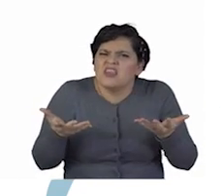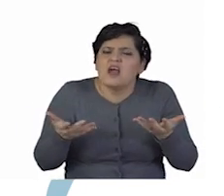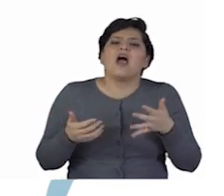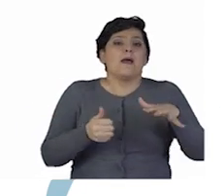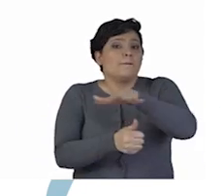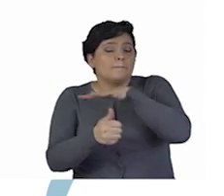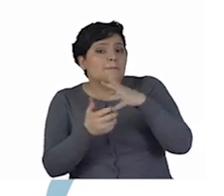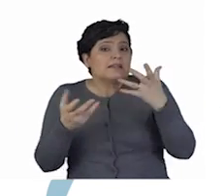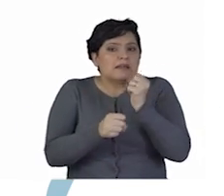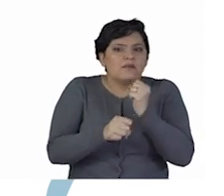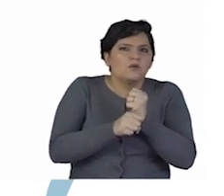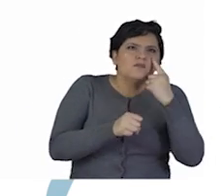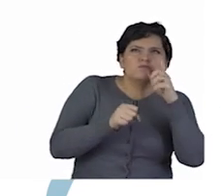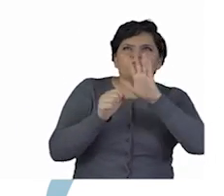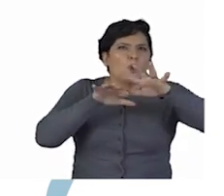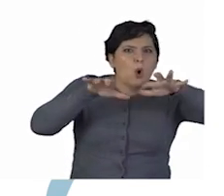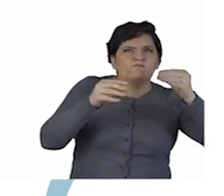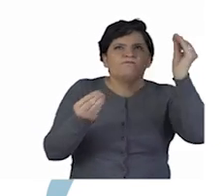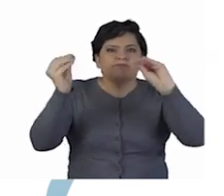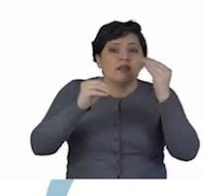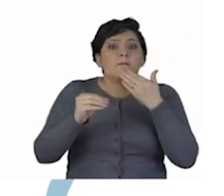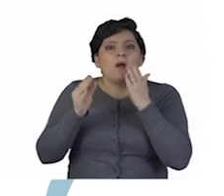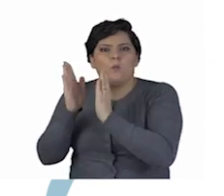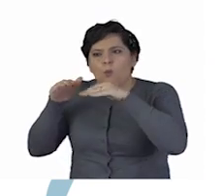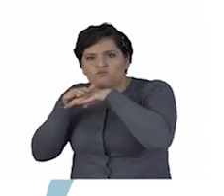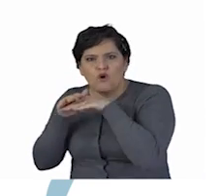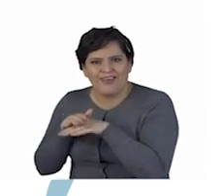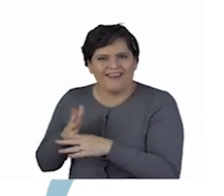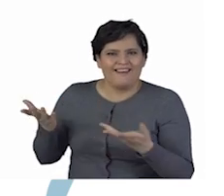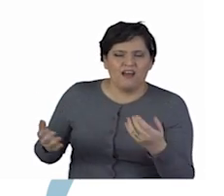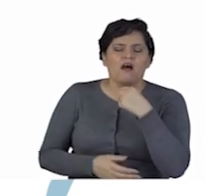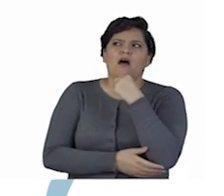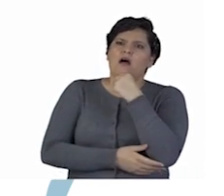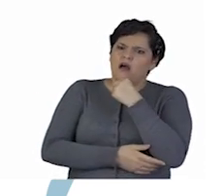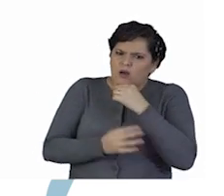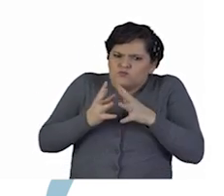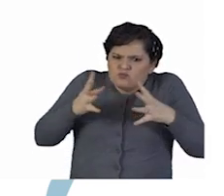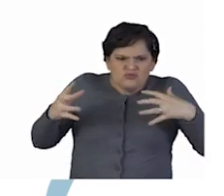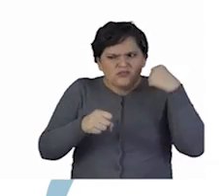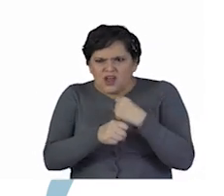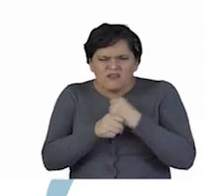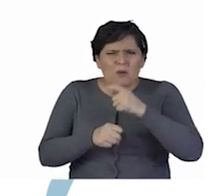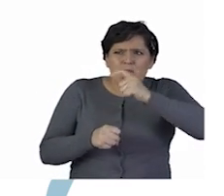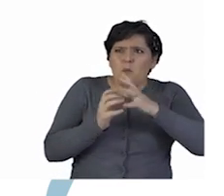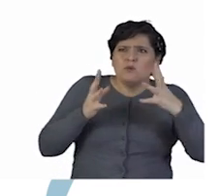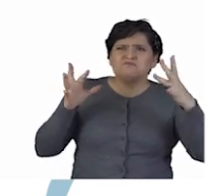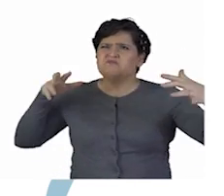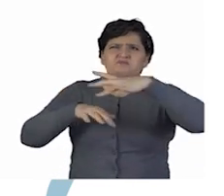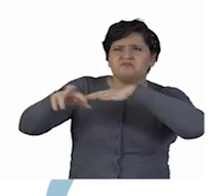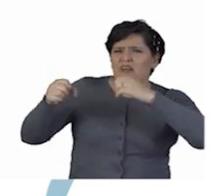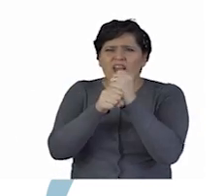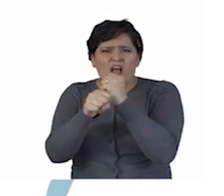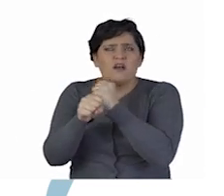El ambientador se encarga de la atención al escenario y las cosas de bodega. ¡Uf! ¡Qué cantidad de trabajo y qué cantidad de